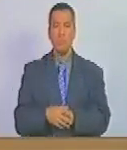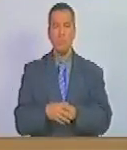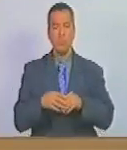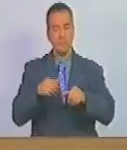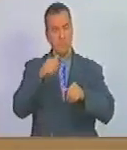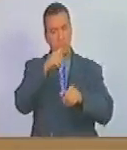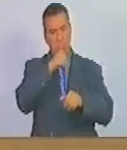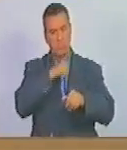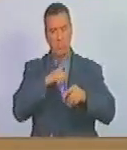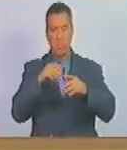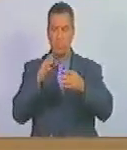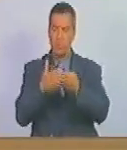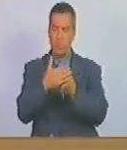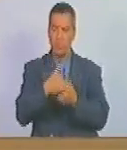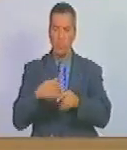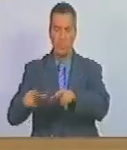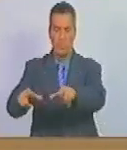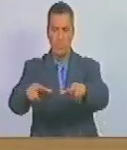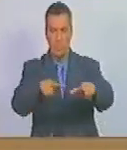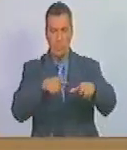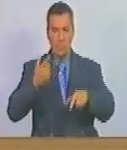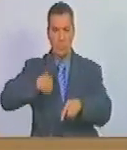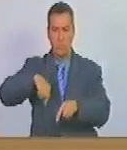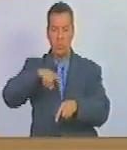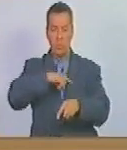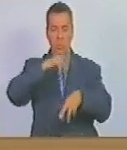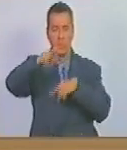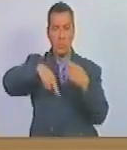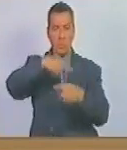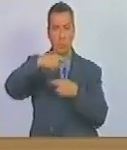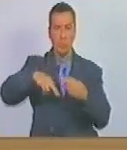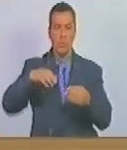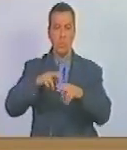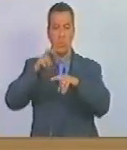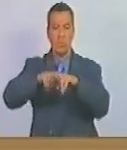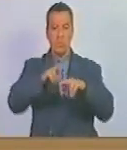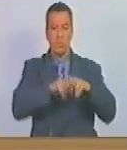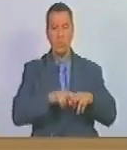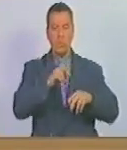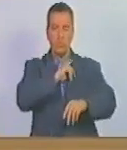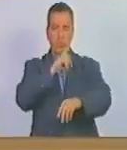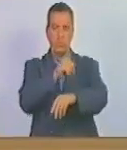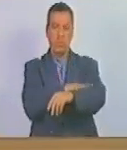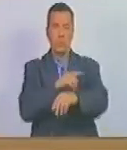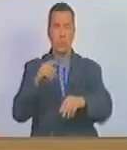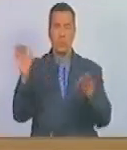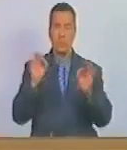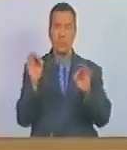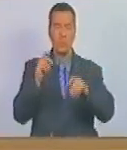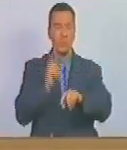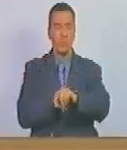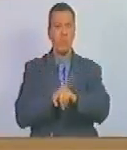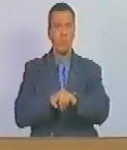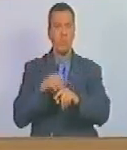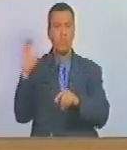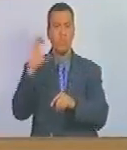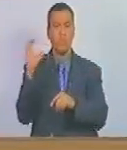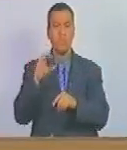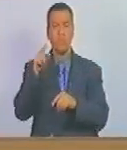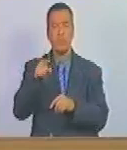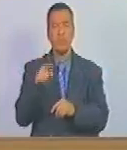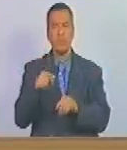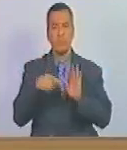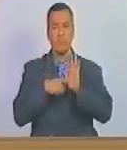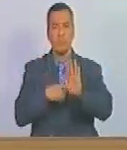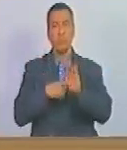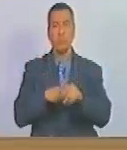guardando todos los espacios de nuestra revolución la de los asientos de los poderes no ha habido un momento que los caraqueños no